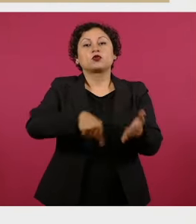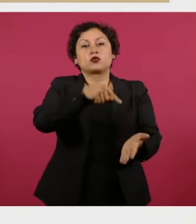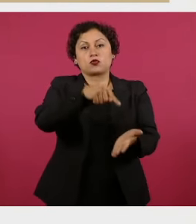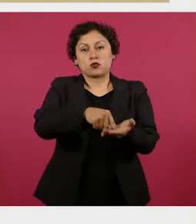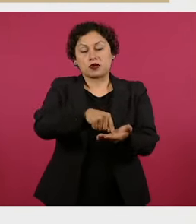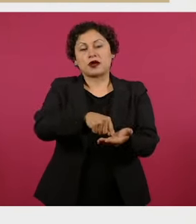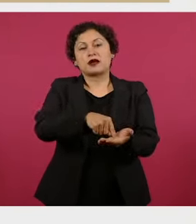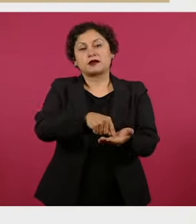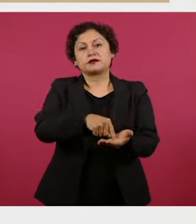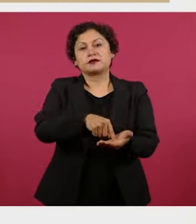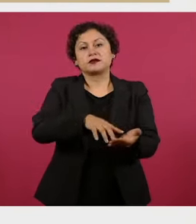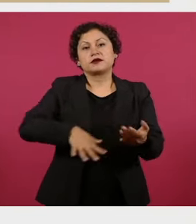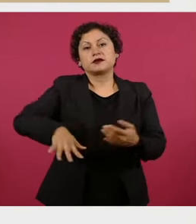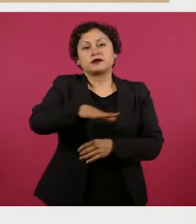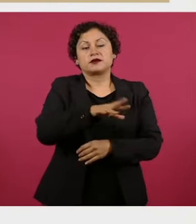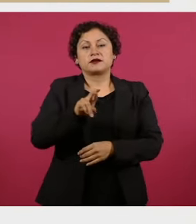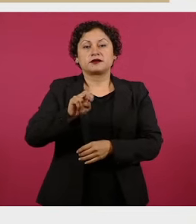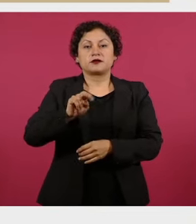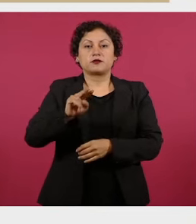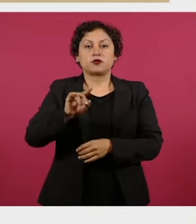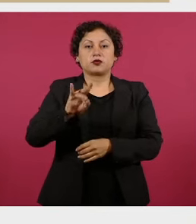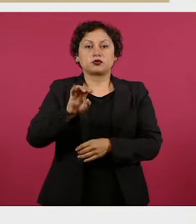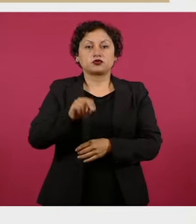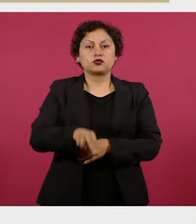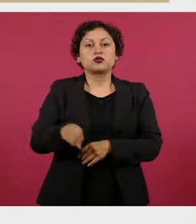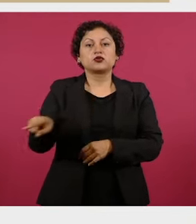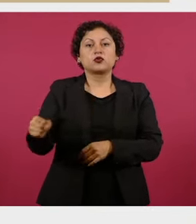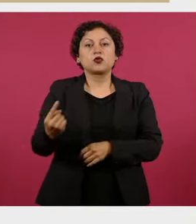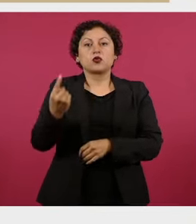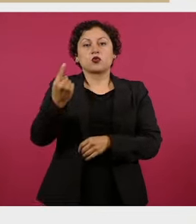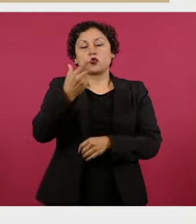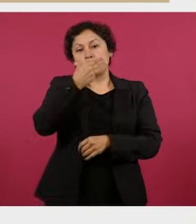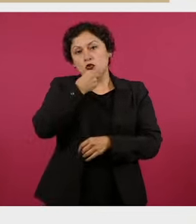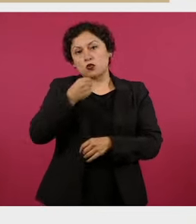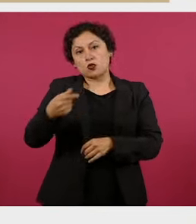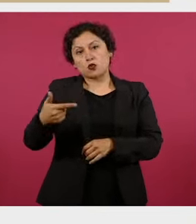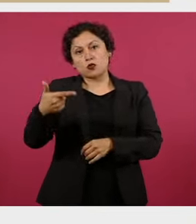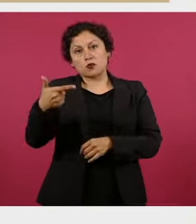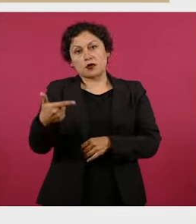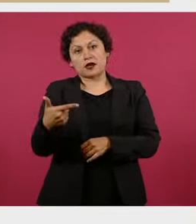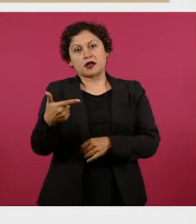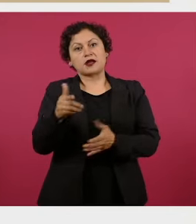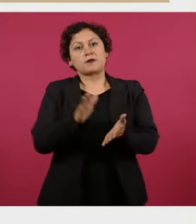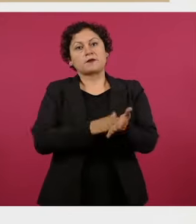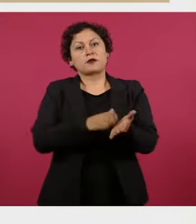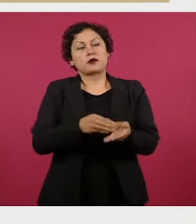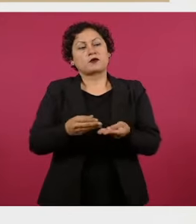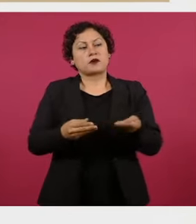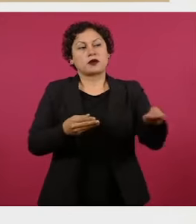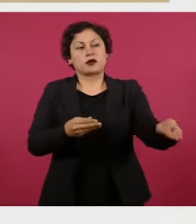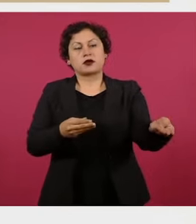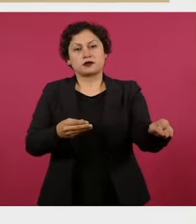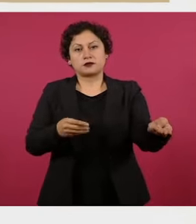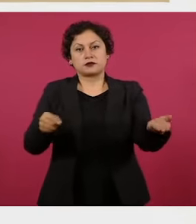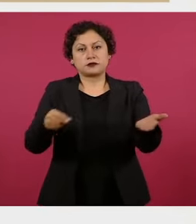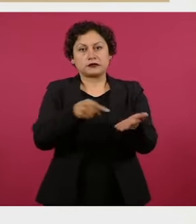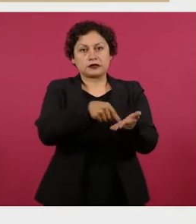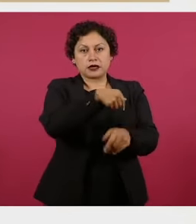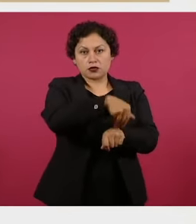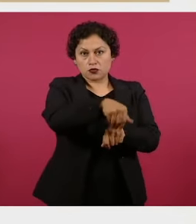lugar en el que uno de ellos exhibió un arma de fuego y dejó un pedazo de papel con un número telefónico